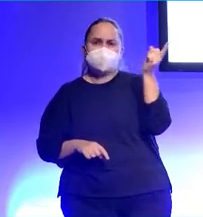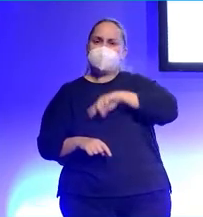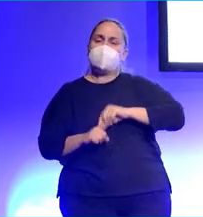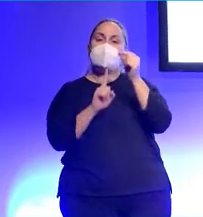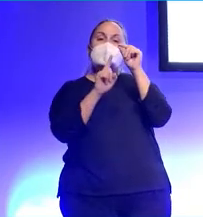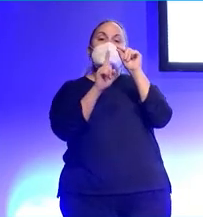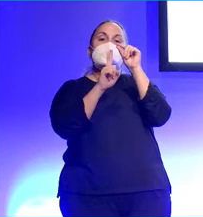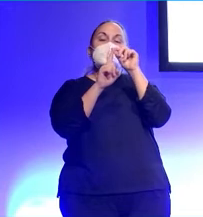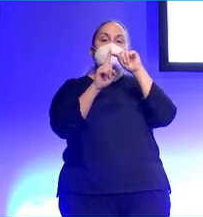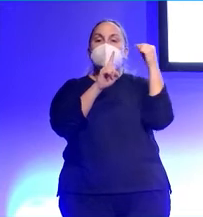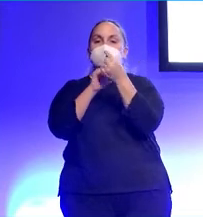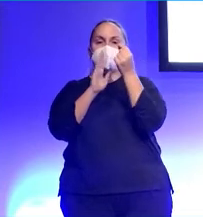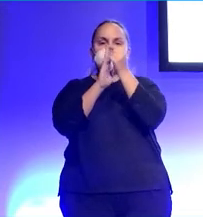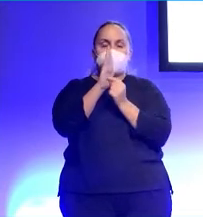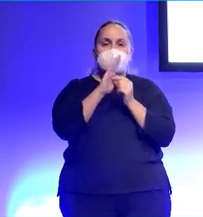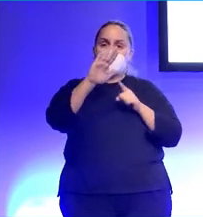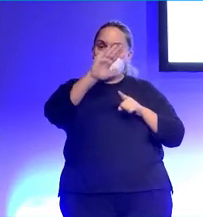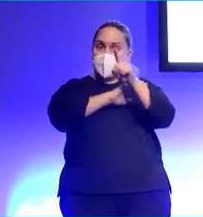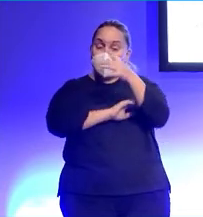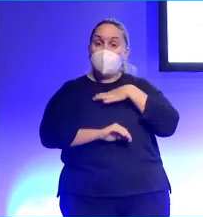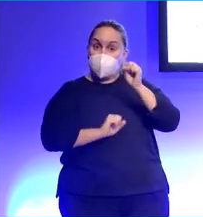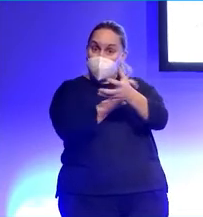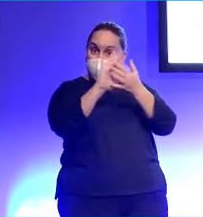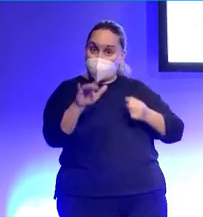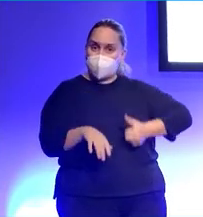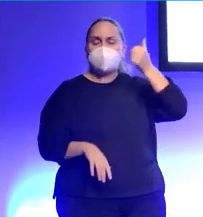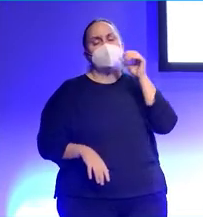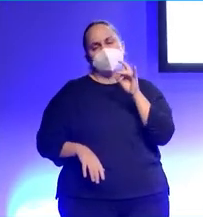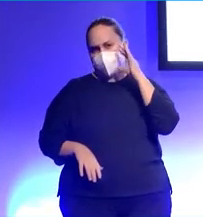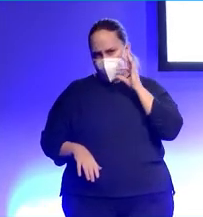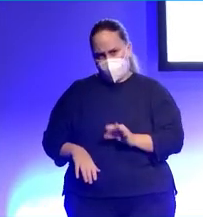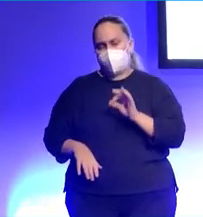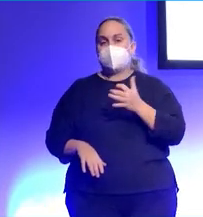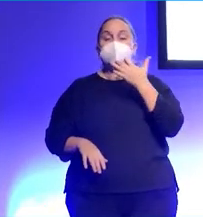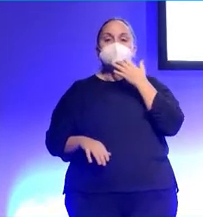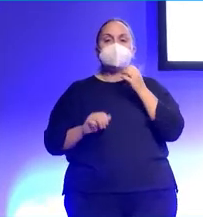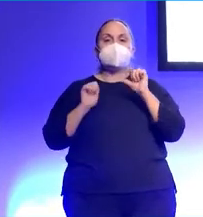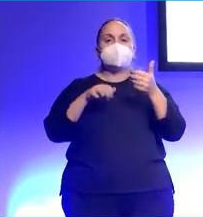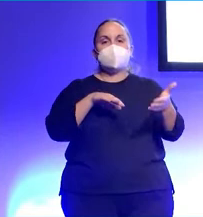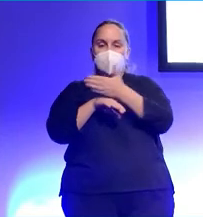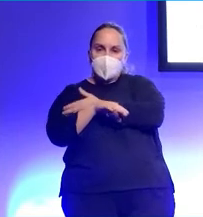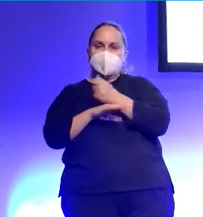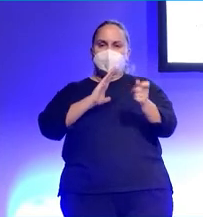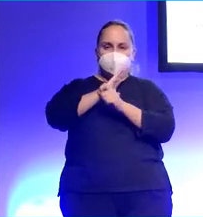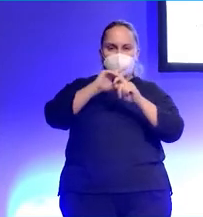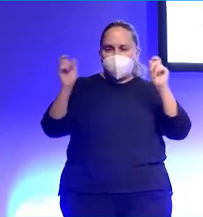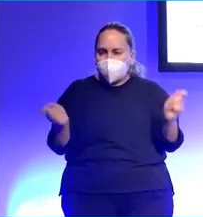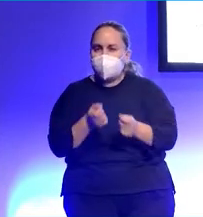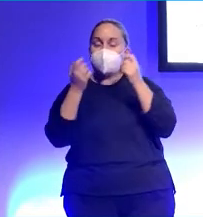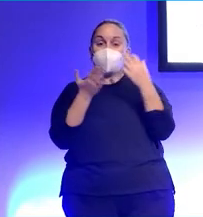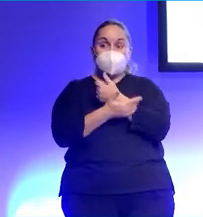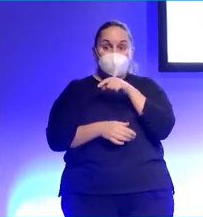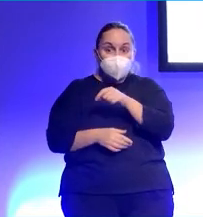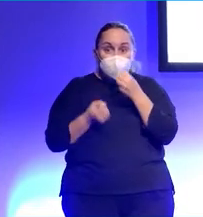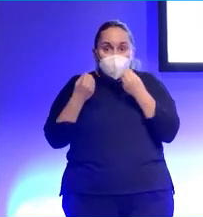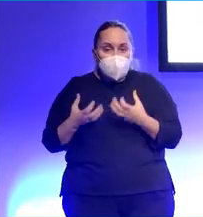crecido mucho más rápido, seguro. Podría haber crecido más rápido si hubiese empezado a montar estrategias de marketing y todo esto, pero es que yo realmente no soy bueno